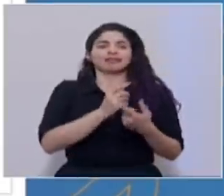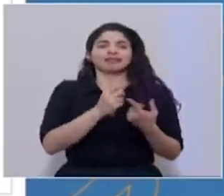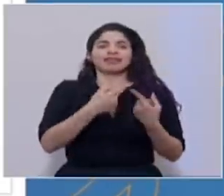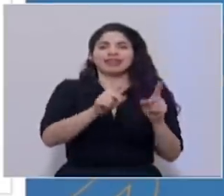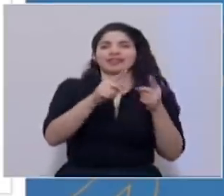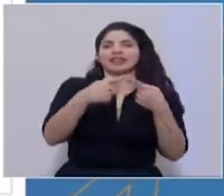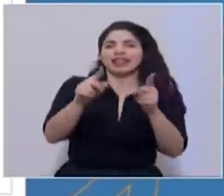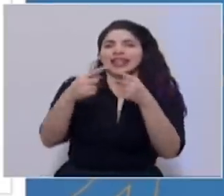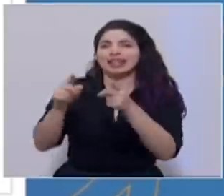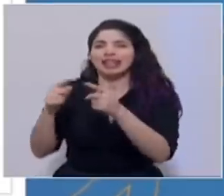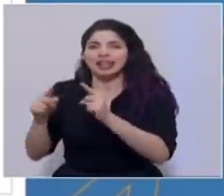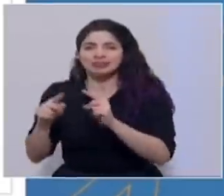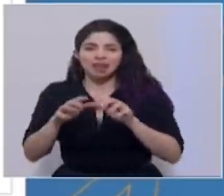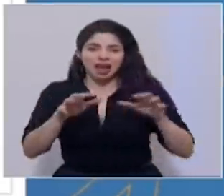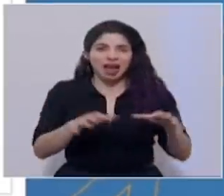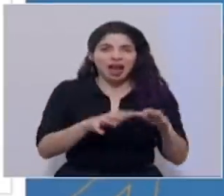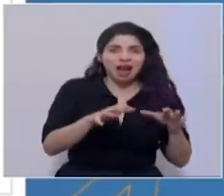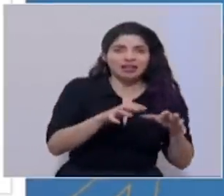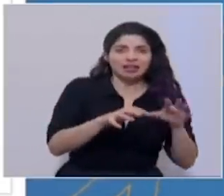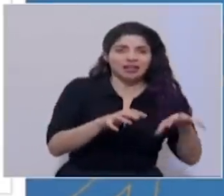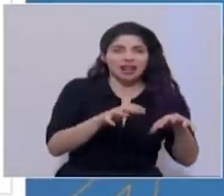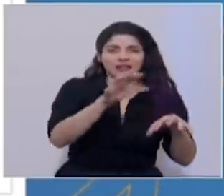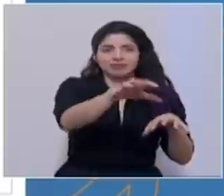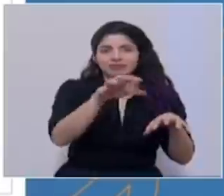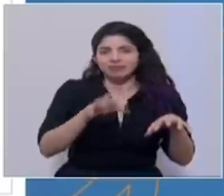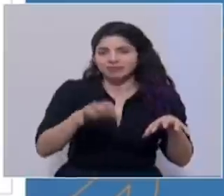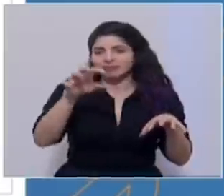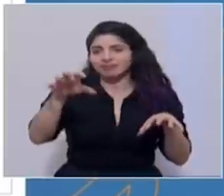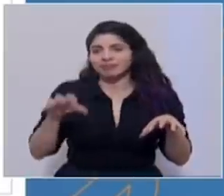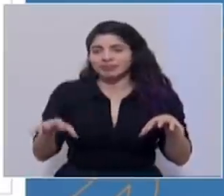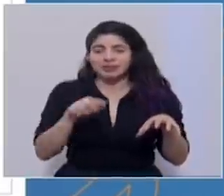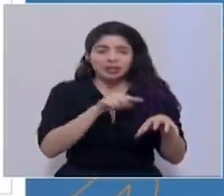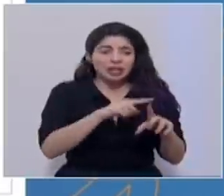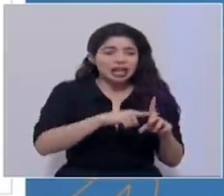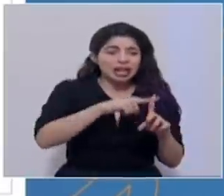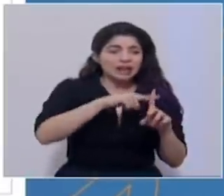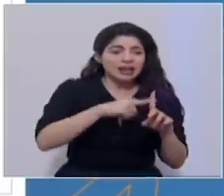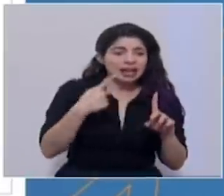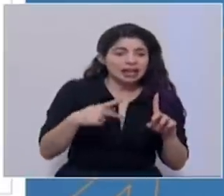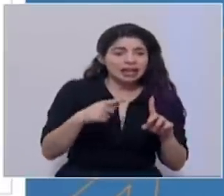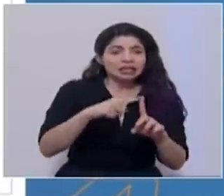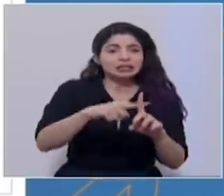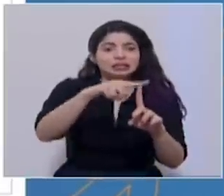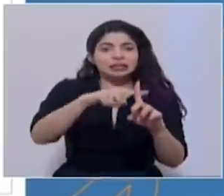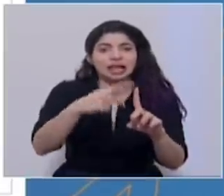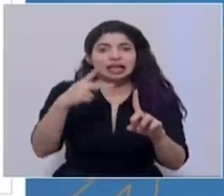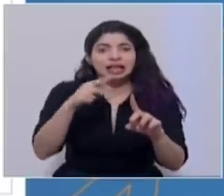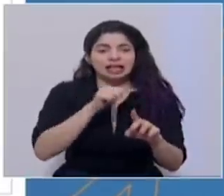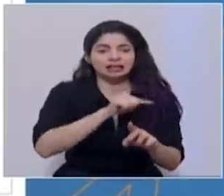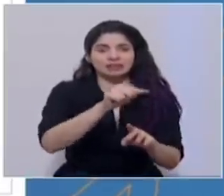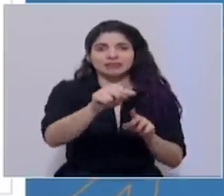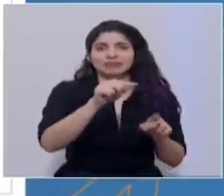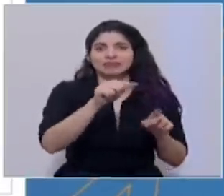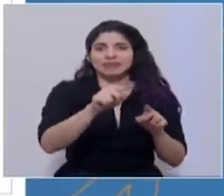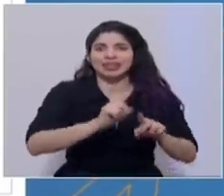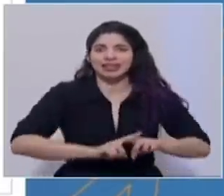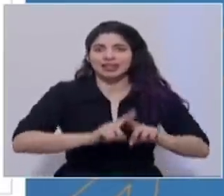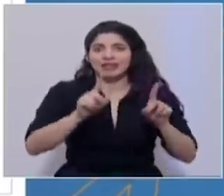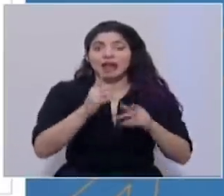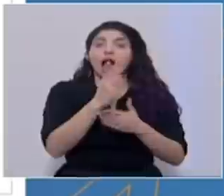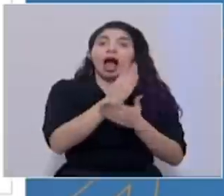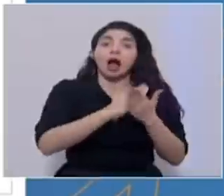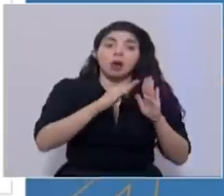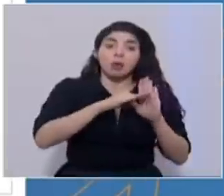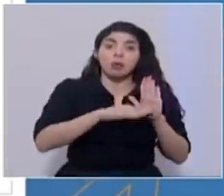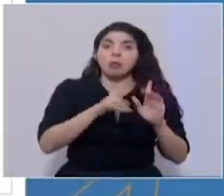de las actividades en el nivel de riesgo que representan, algunas de ellas pueden funcionar con un protocolo adecuado y con una